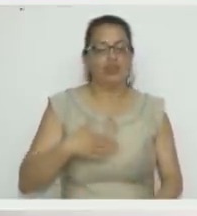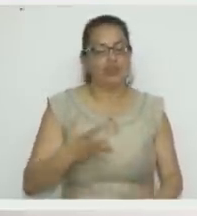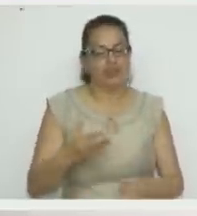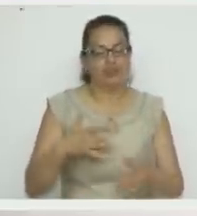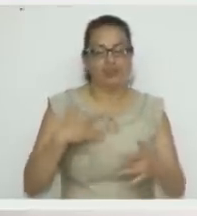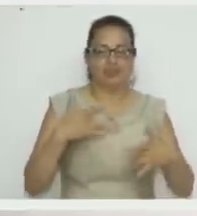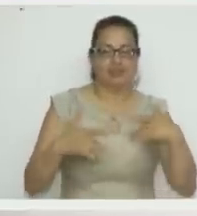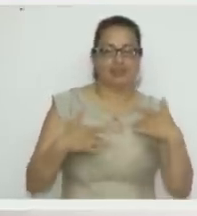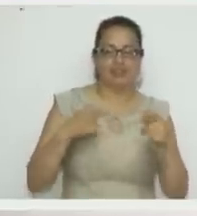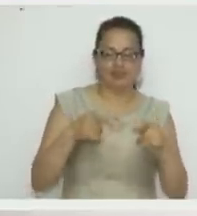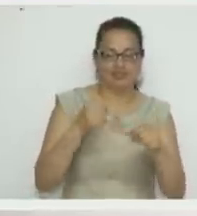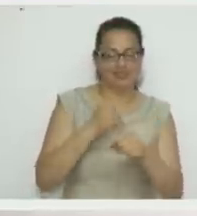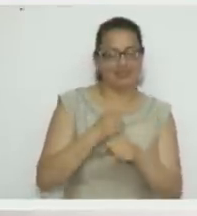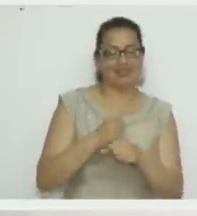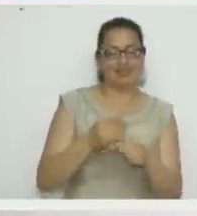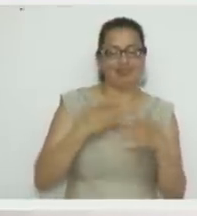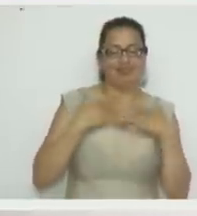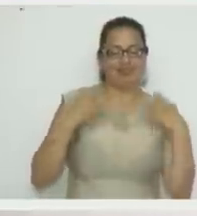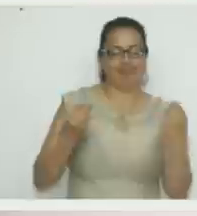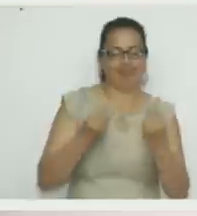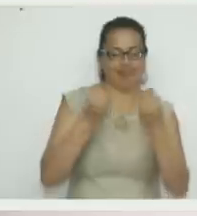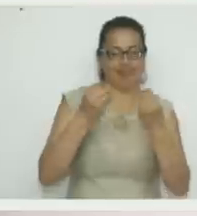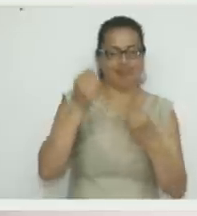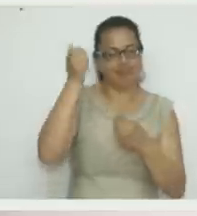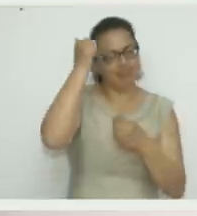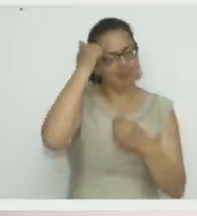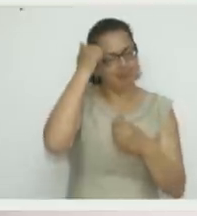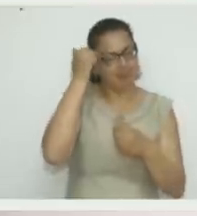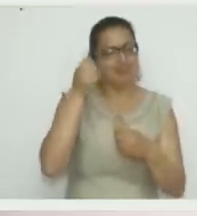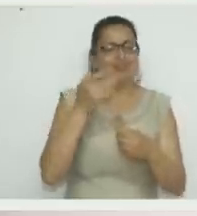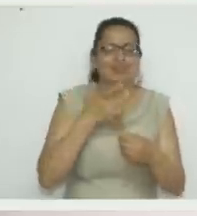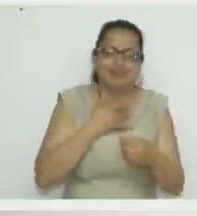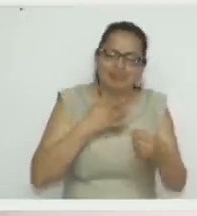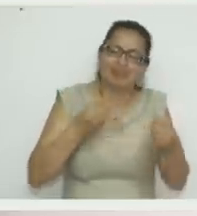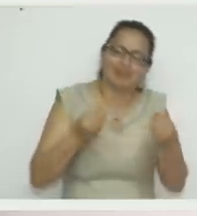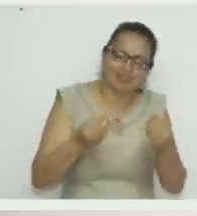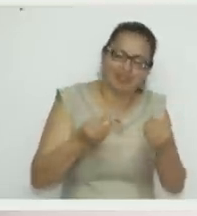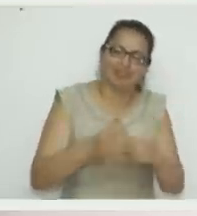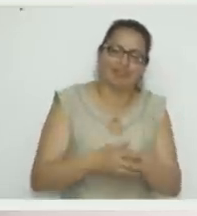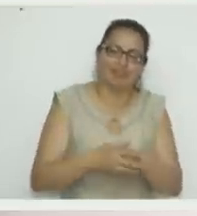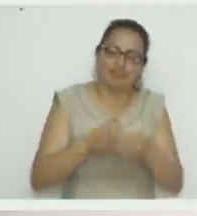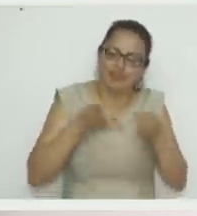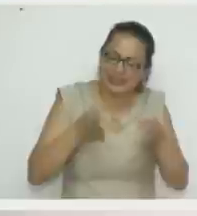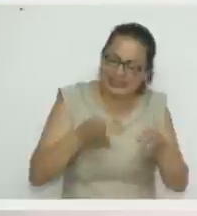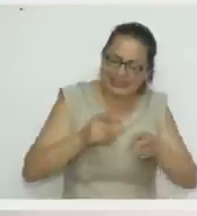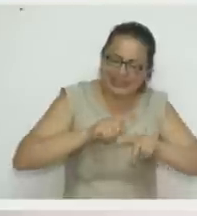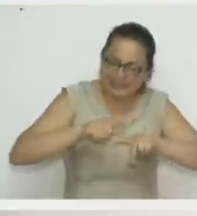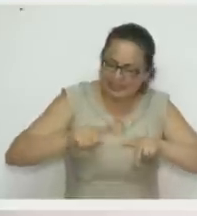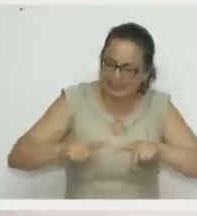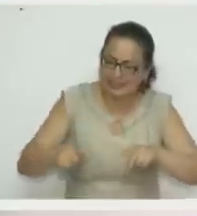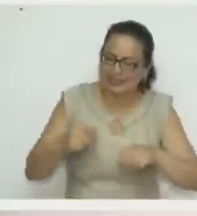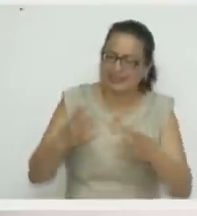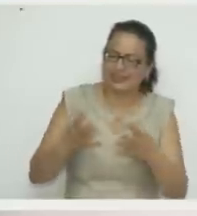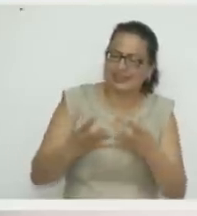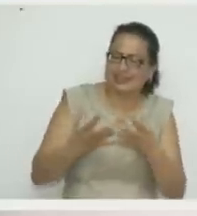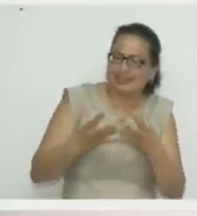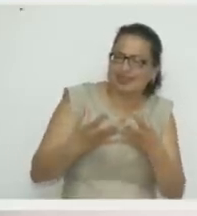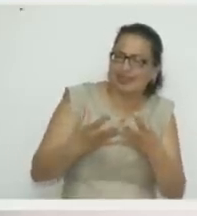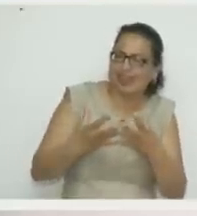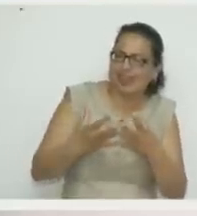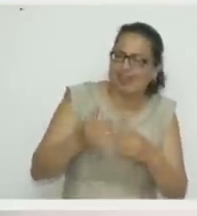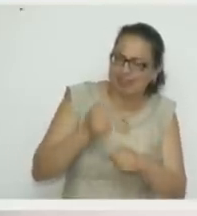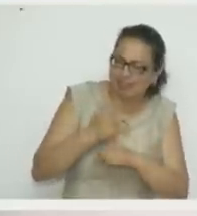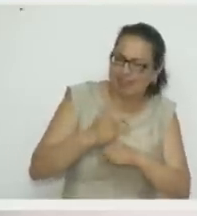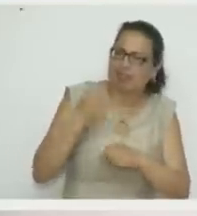todas las señoritas que han llevado, los que nos enseñan cosas diferentes y hermosas. Muchísimas